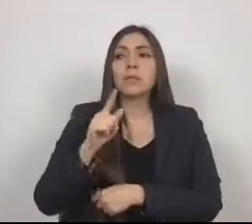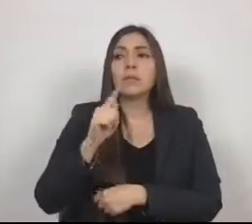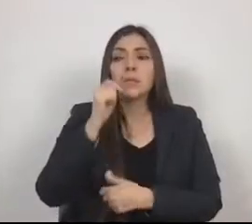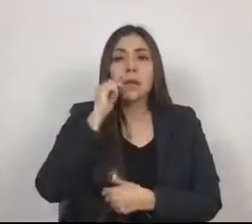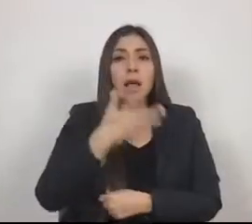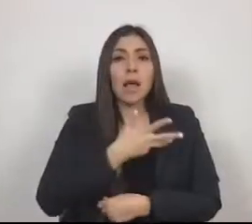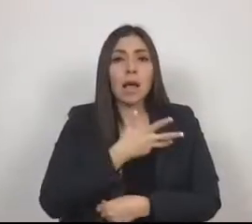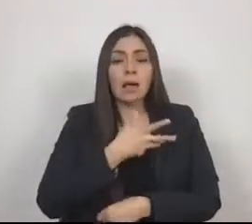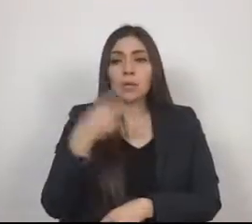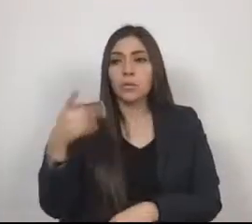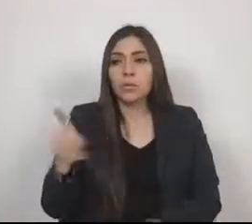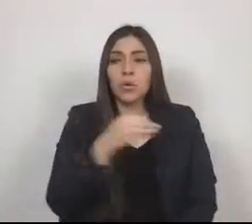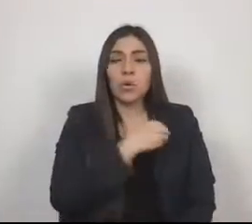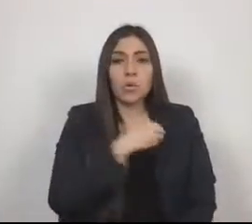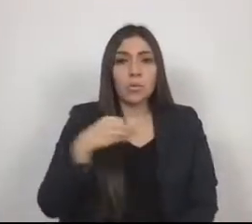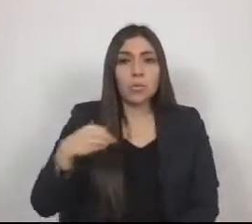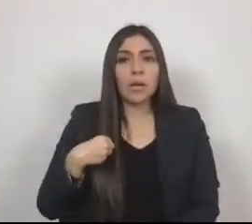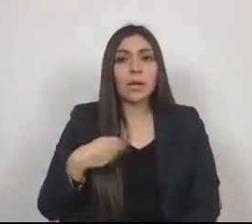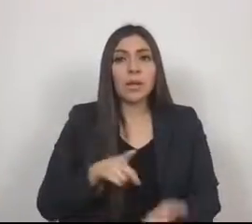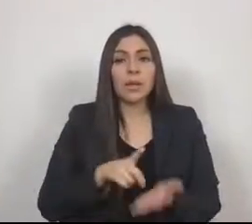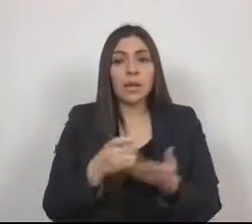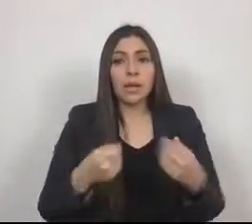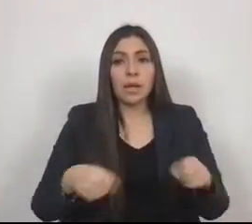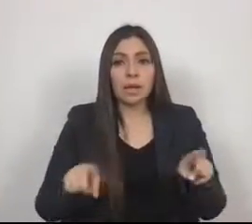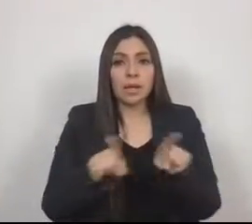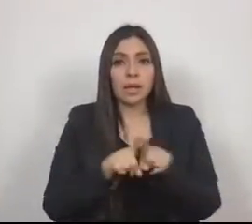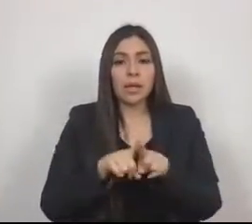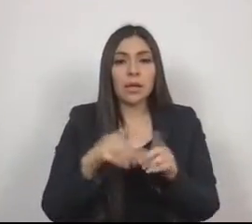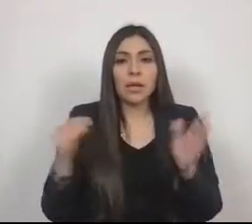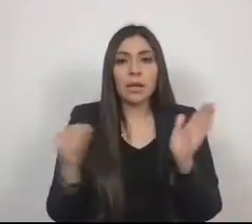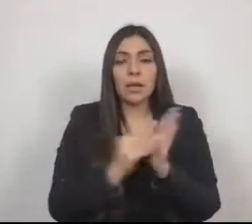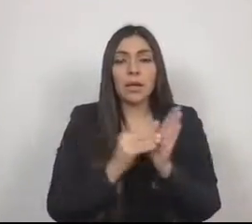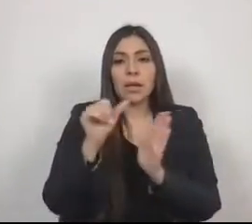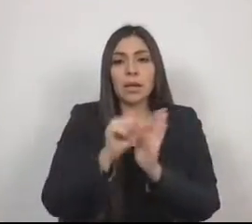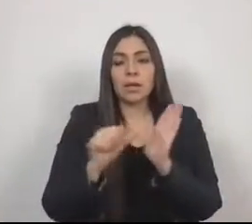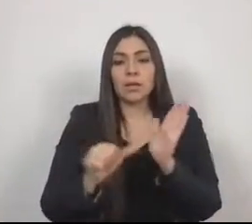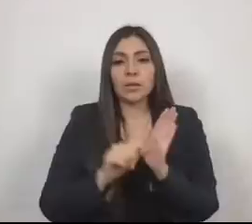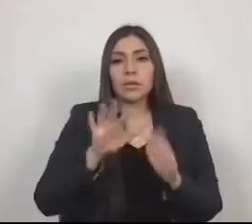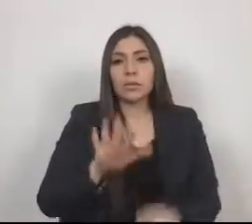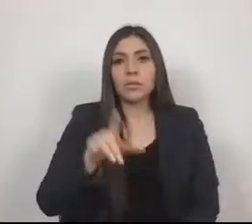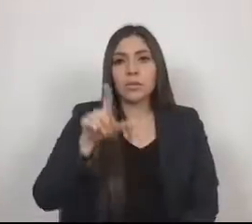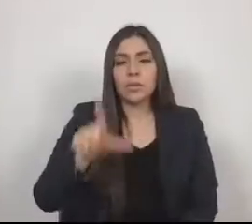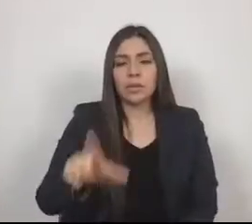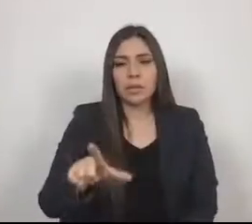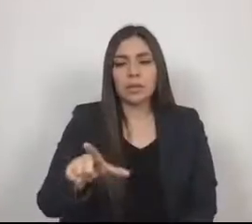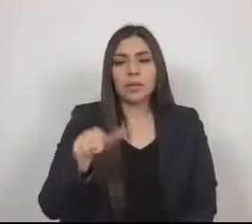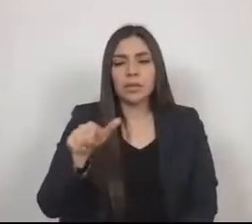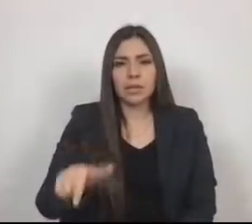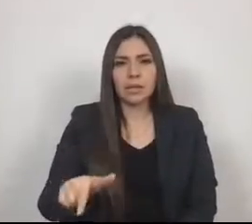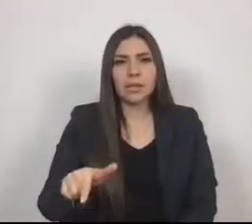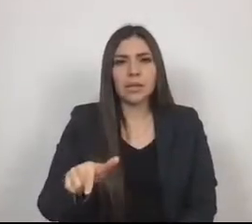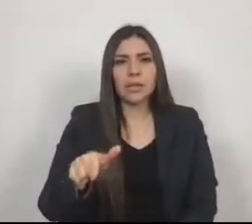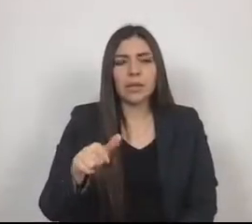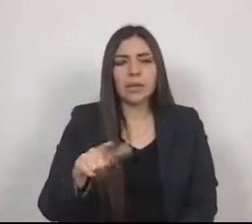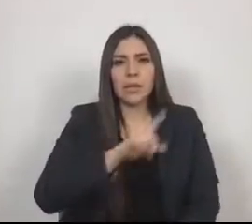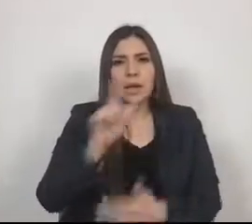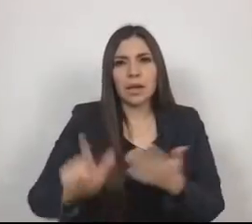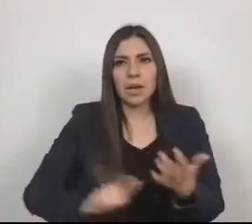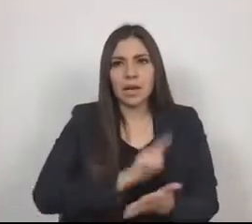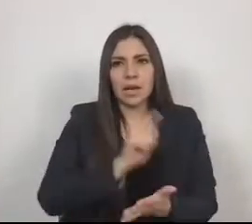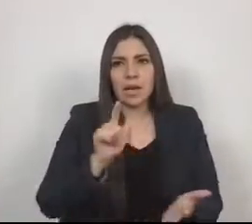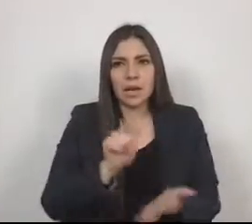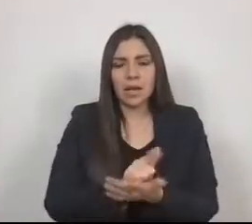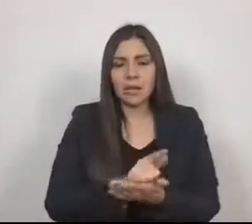obligaciones y derechos establecidos en el artículo 57 de la ya citada Ley Orgánica